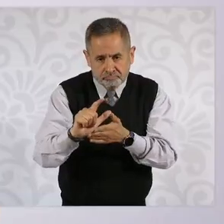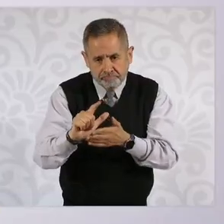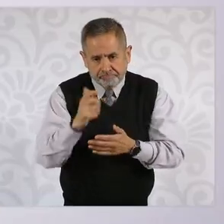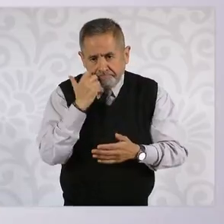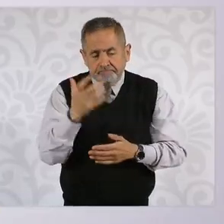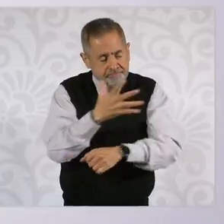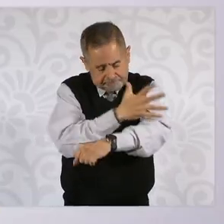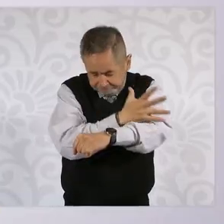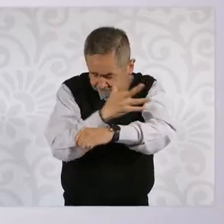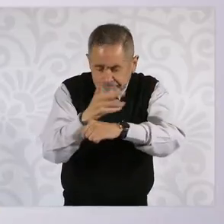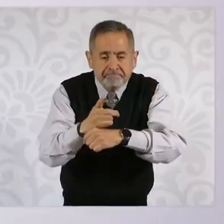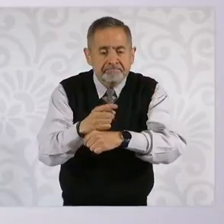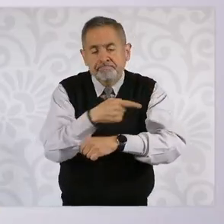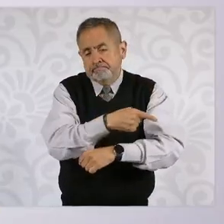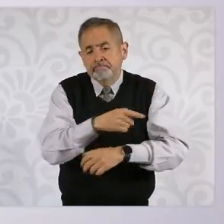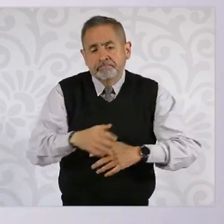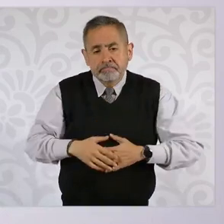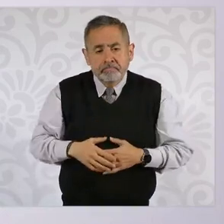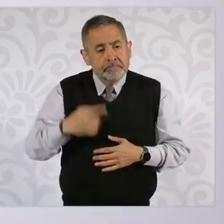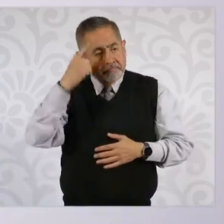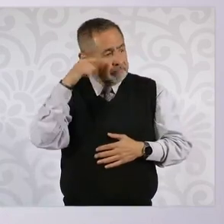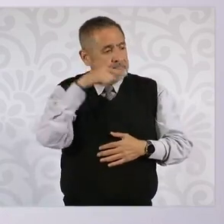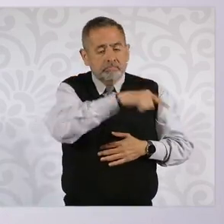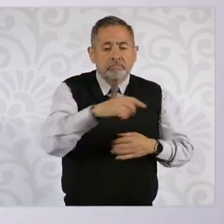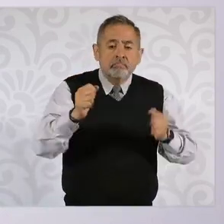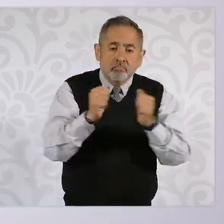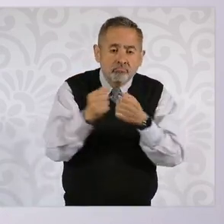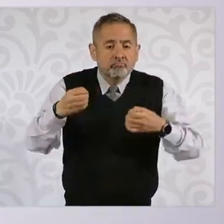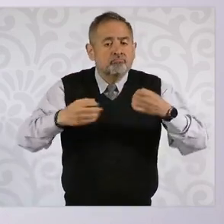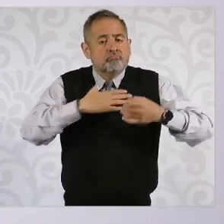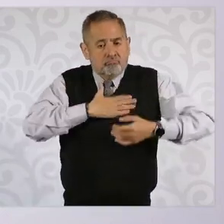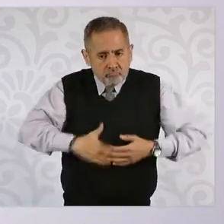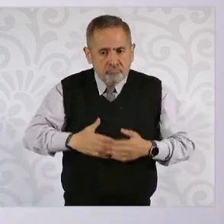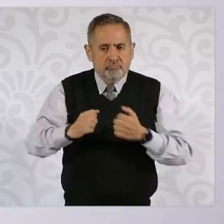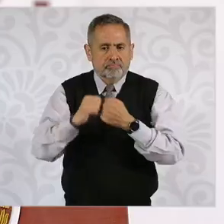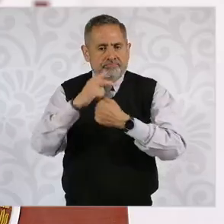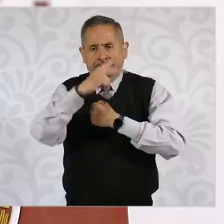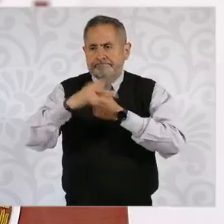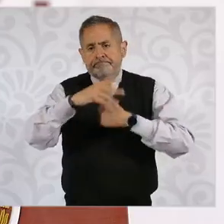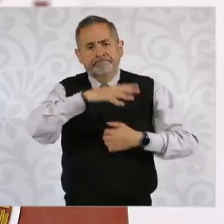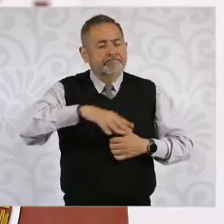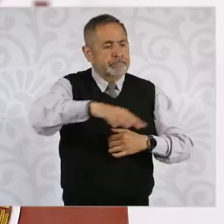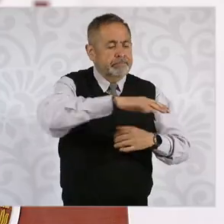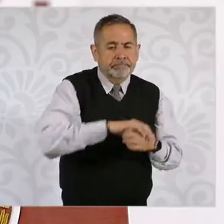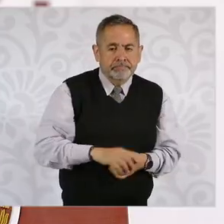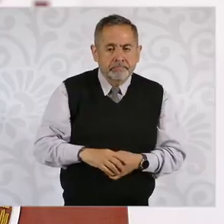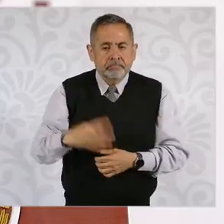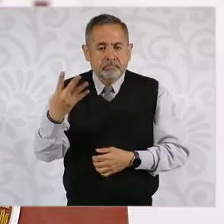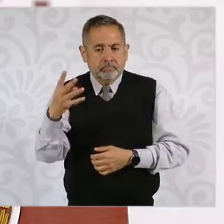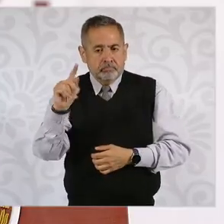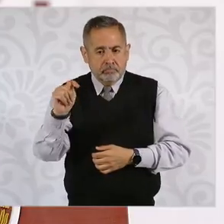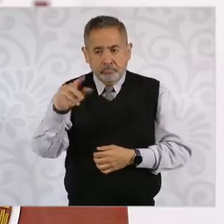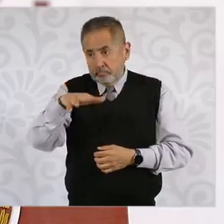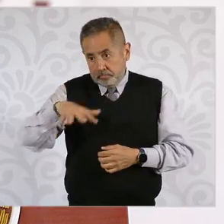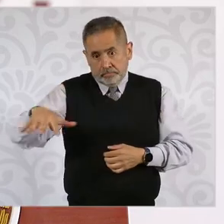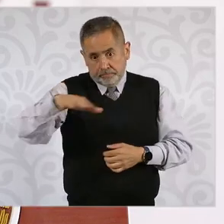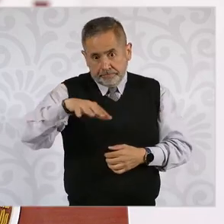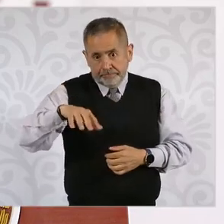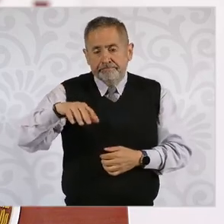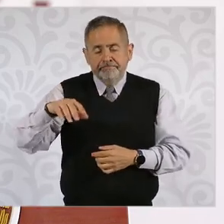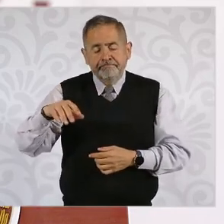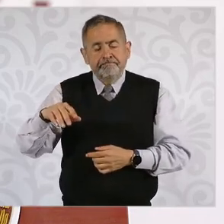Honesto. Que permita que haya justicia en el país. La cuarta transformación esencialmente